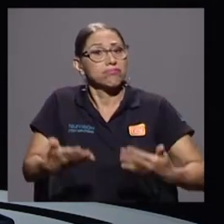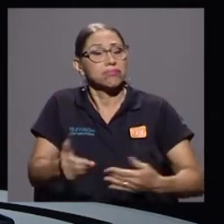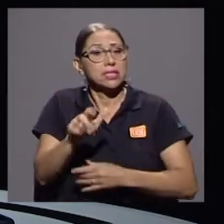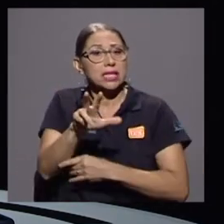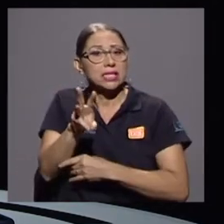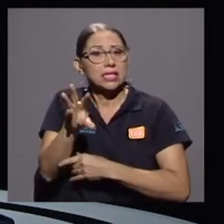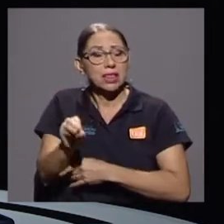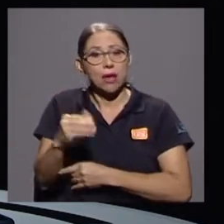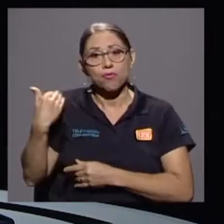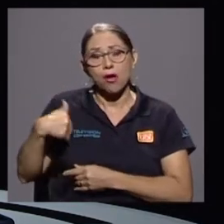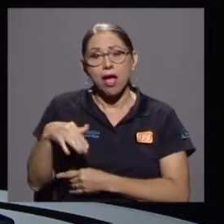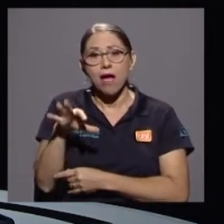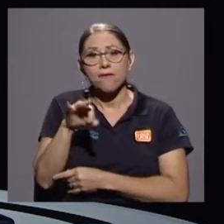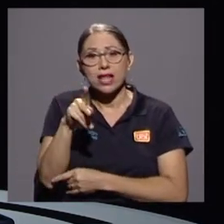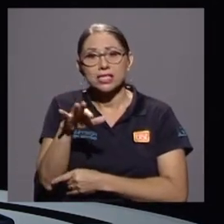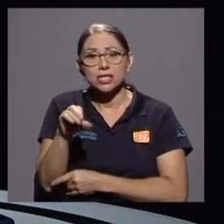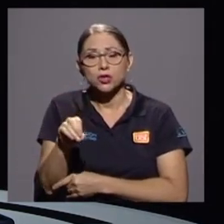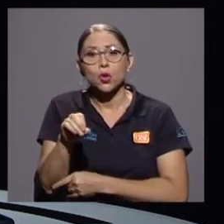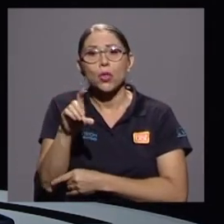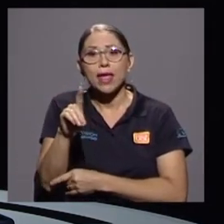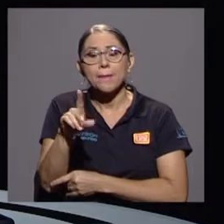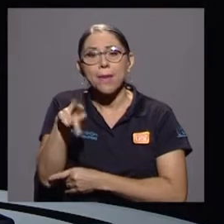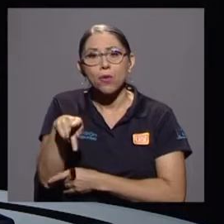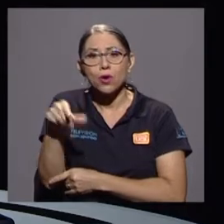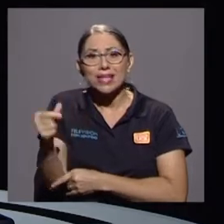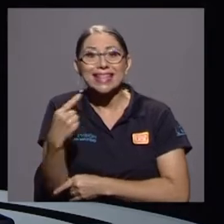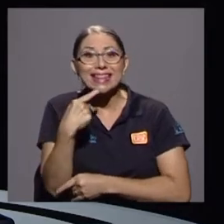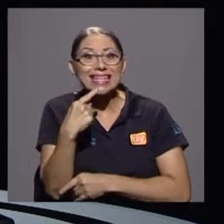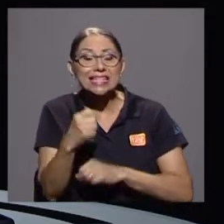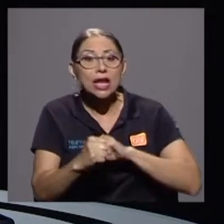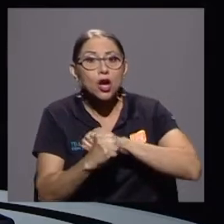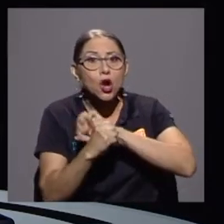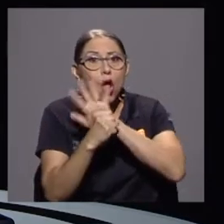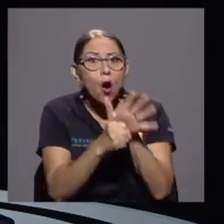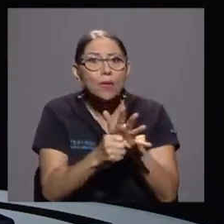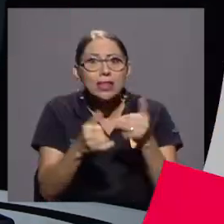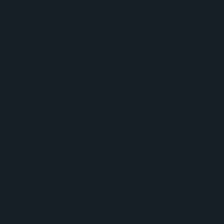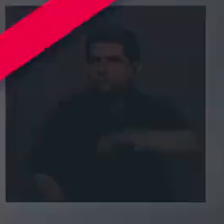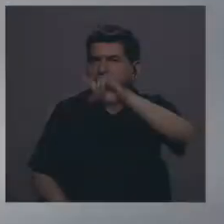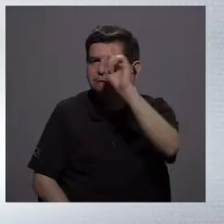Don Francisco de Paula Gutiérrez nos dice que el COVID nos expuso.